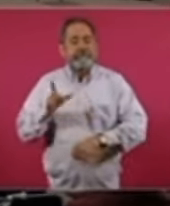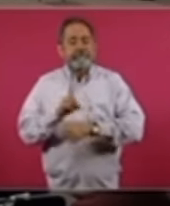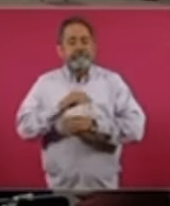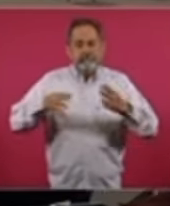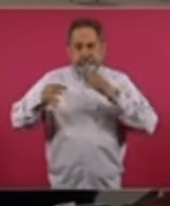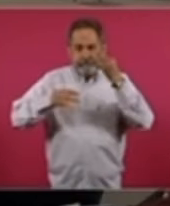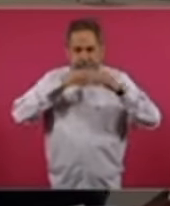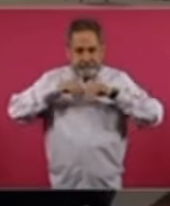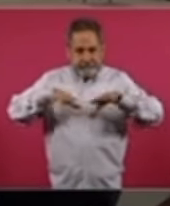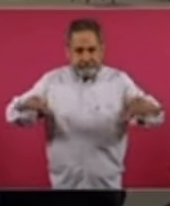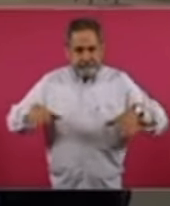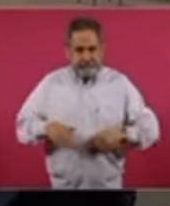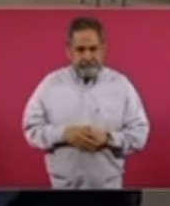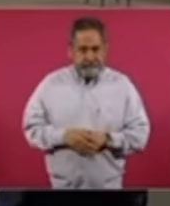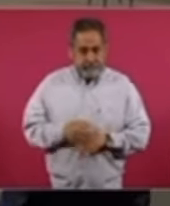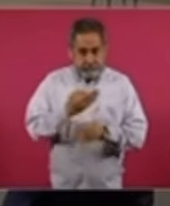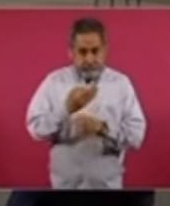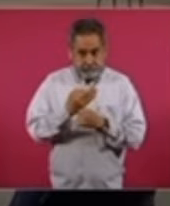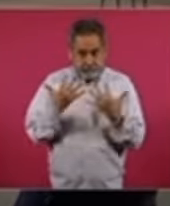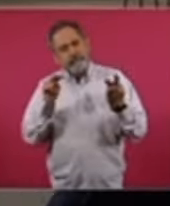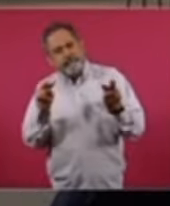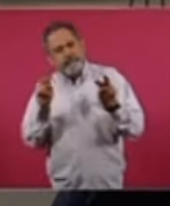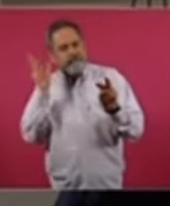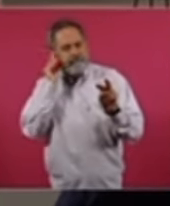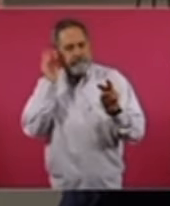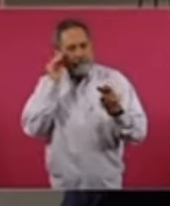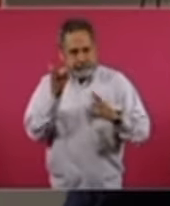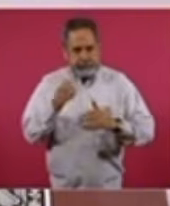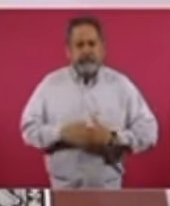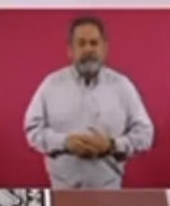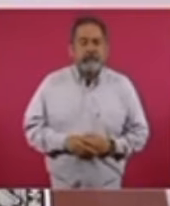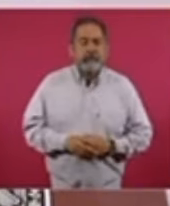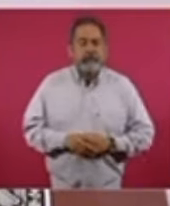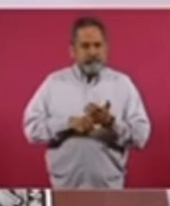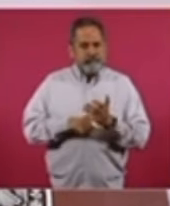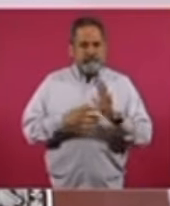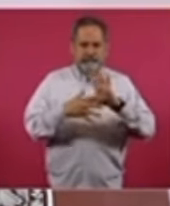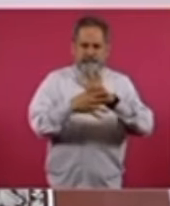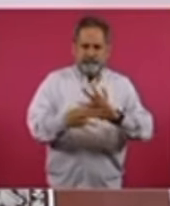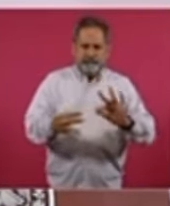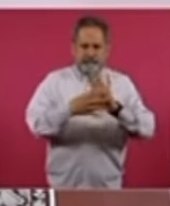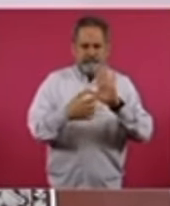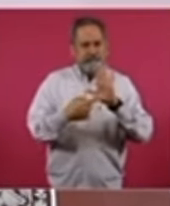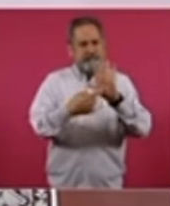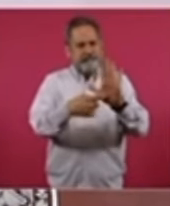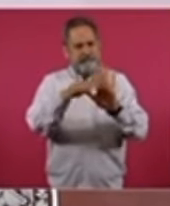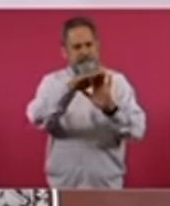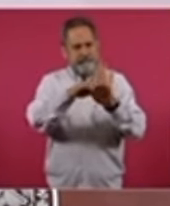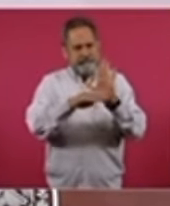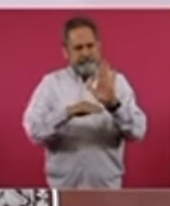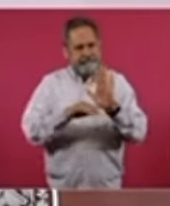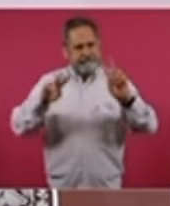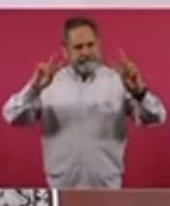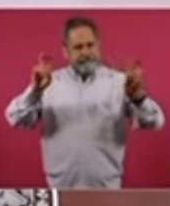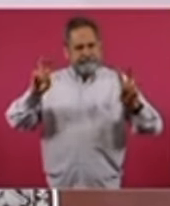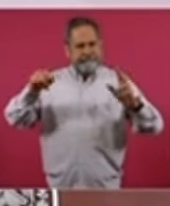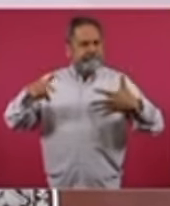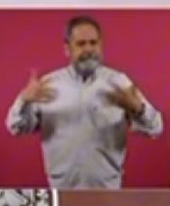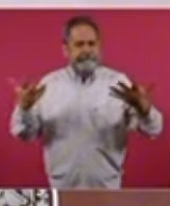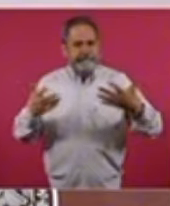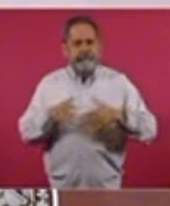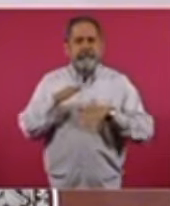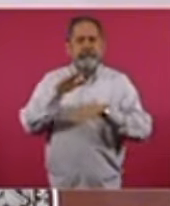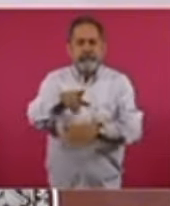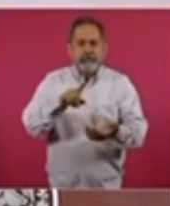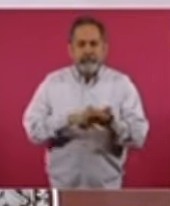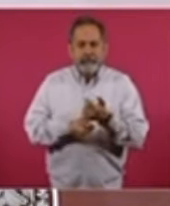días a todos los que nos escuchan. El día de hoy queremos tocar el tema de la